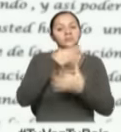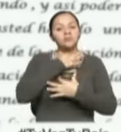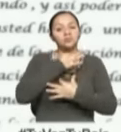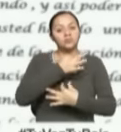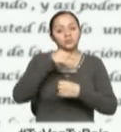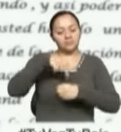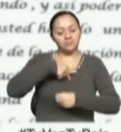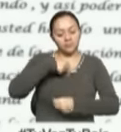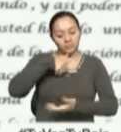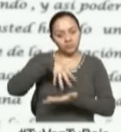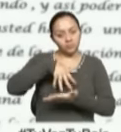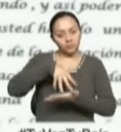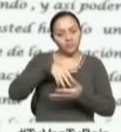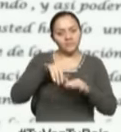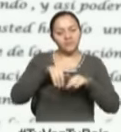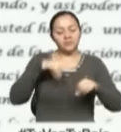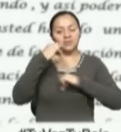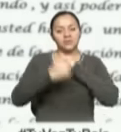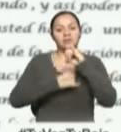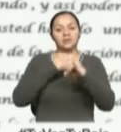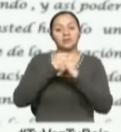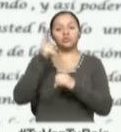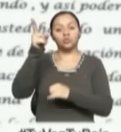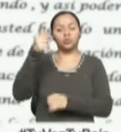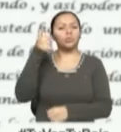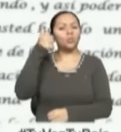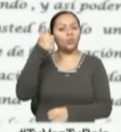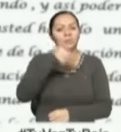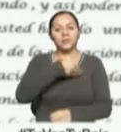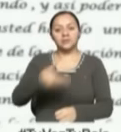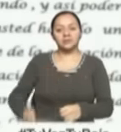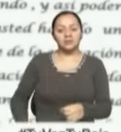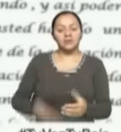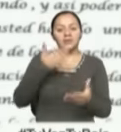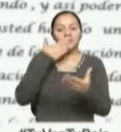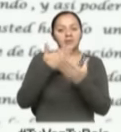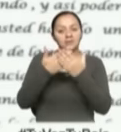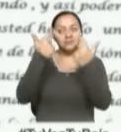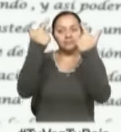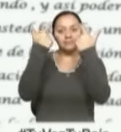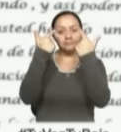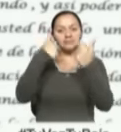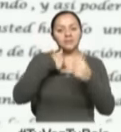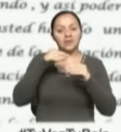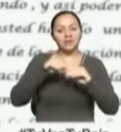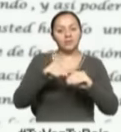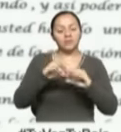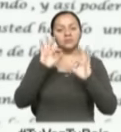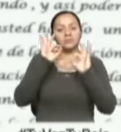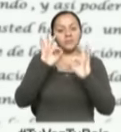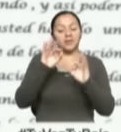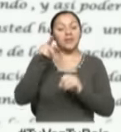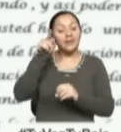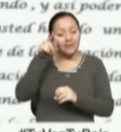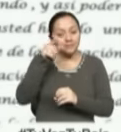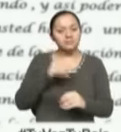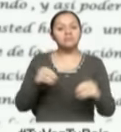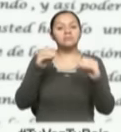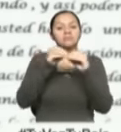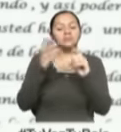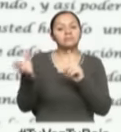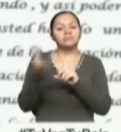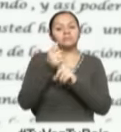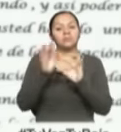parte de este. Usted ha sido un excelente mandatario que siempre ha estado al pendiente de la educación del país. Ese ha sido uno de los mayores